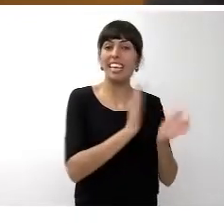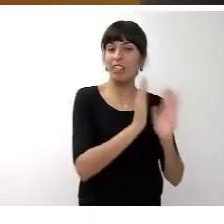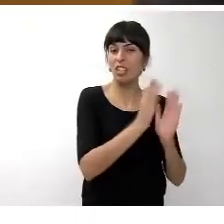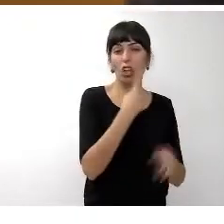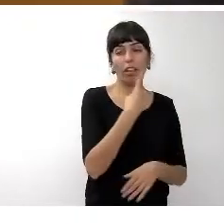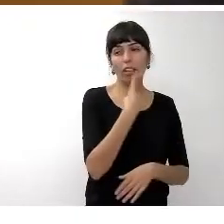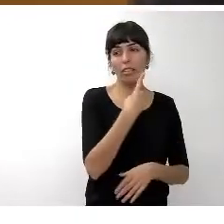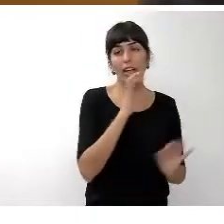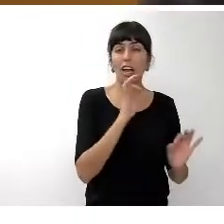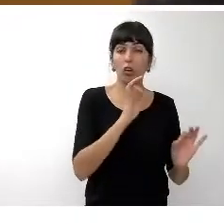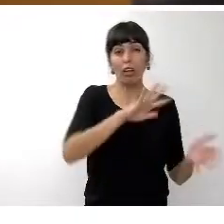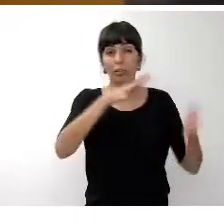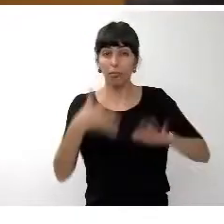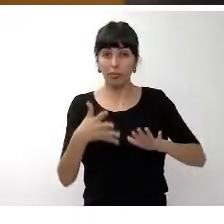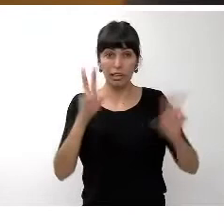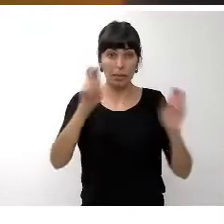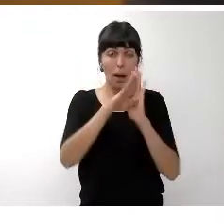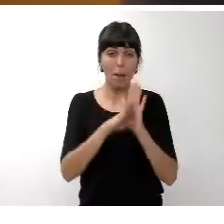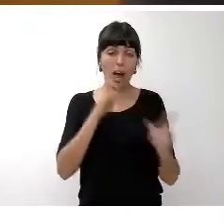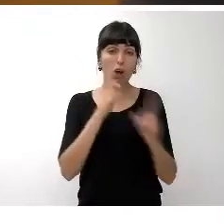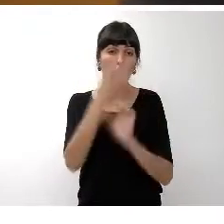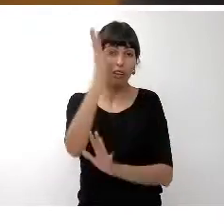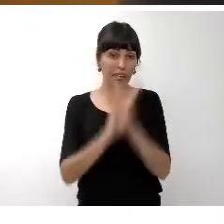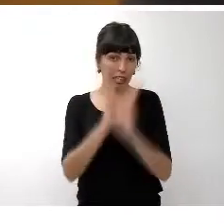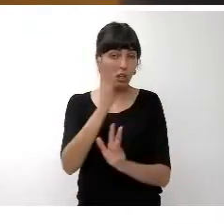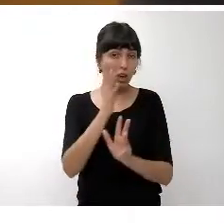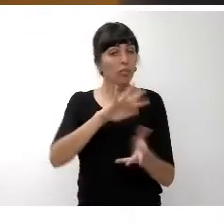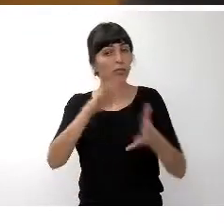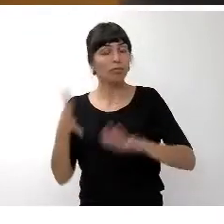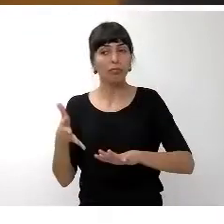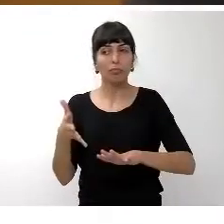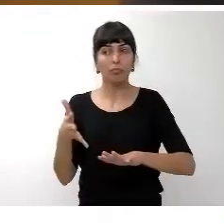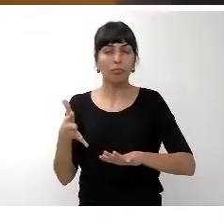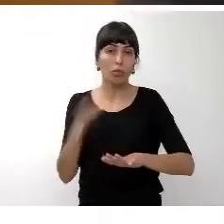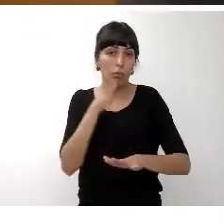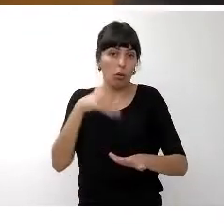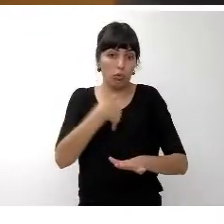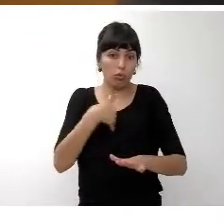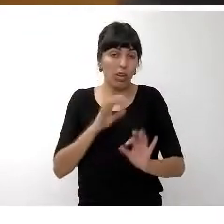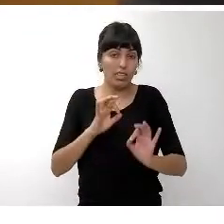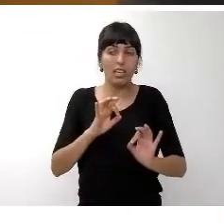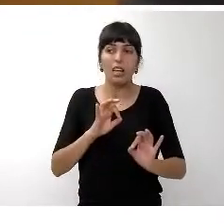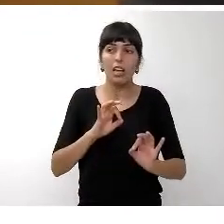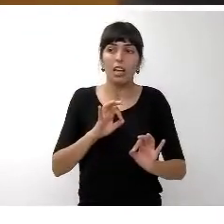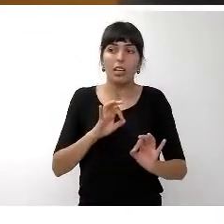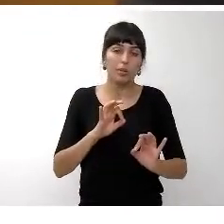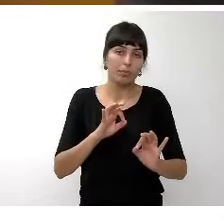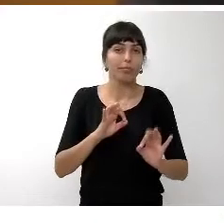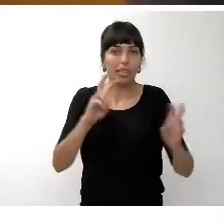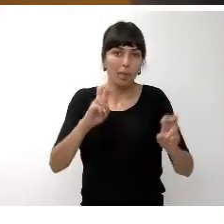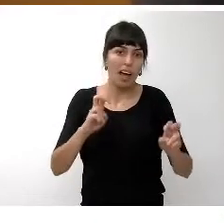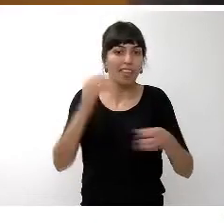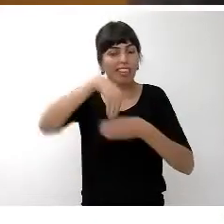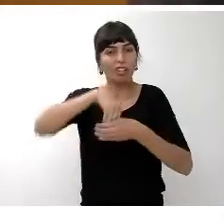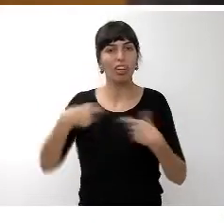contabilización y su espíritu desde el punto de vista de la funcionalidad del gasto y de la clasificación económica del